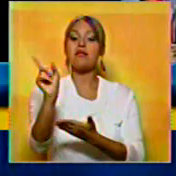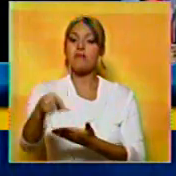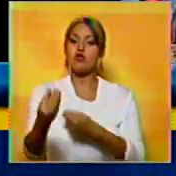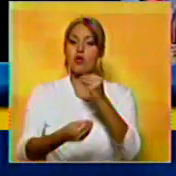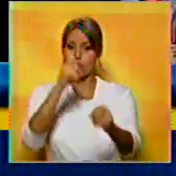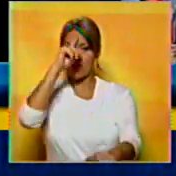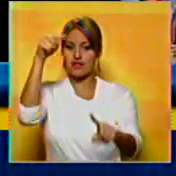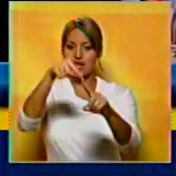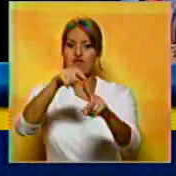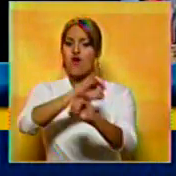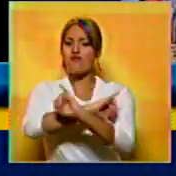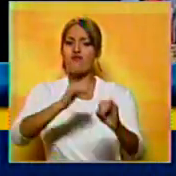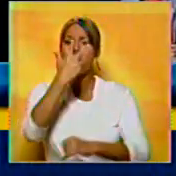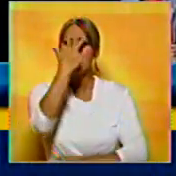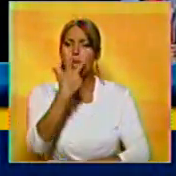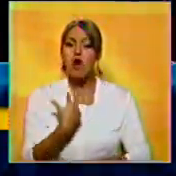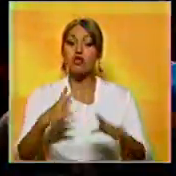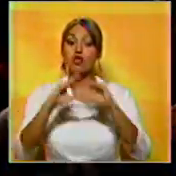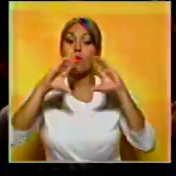de erradicar la pobreza extrema en el mundo.